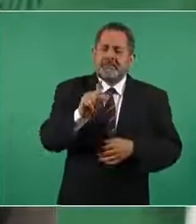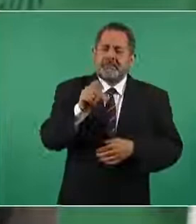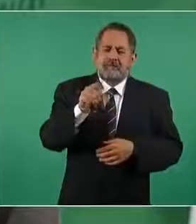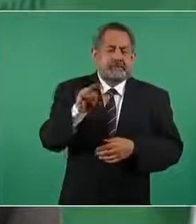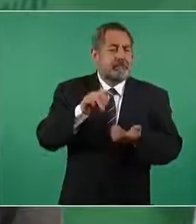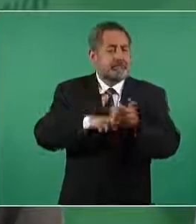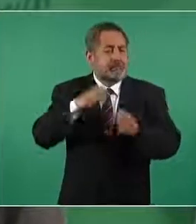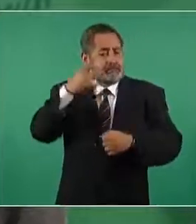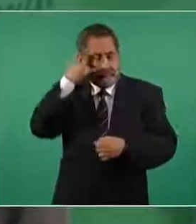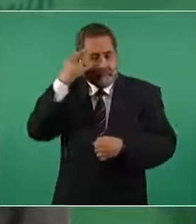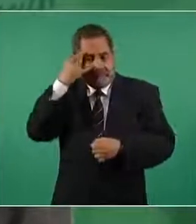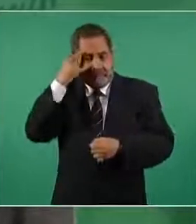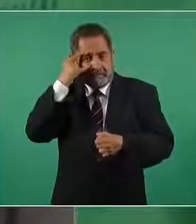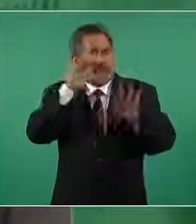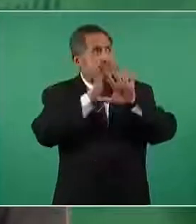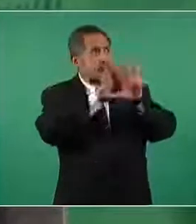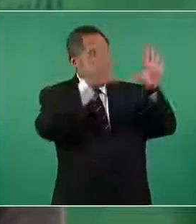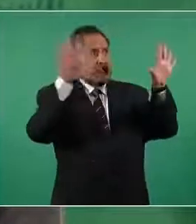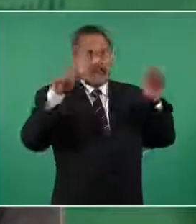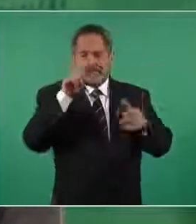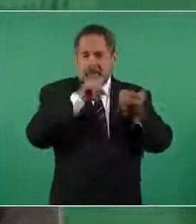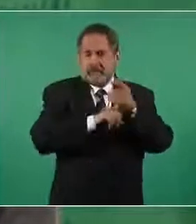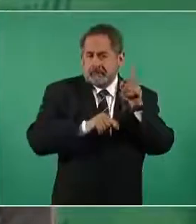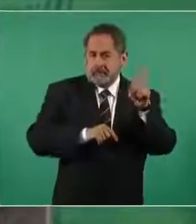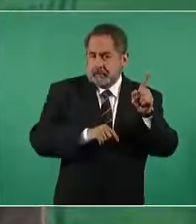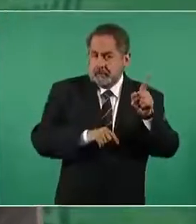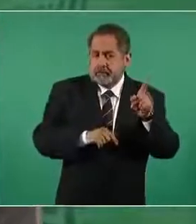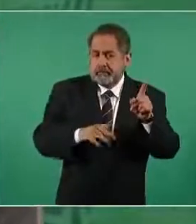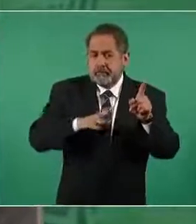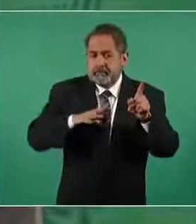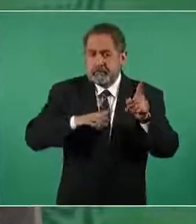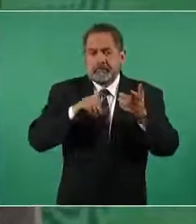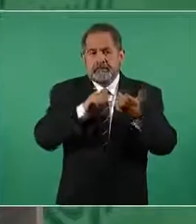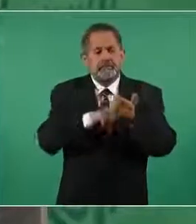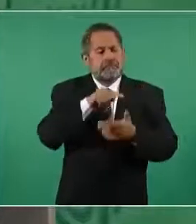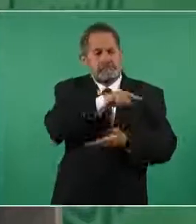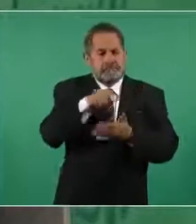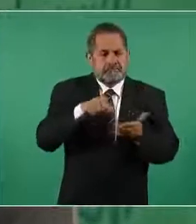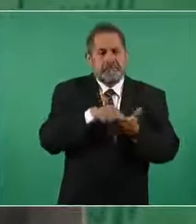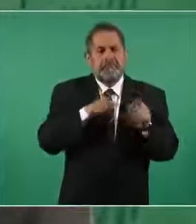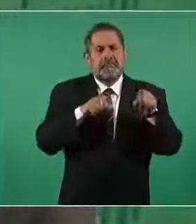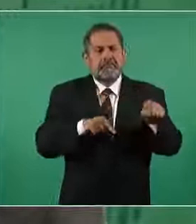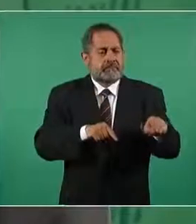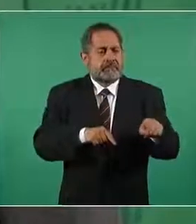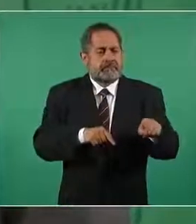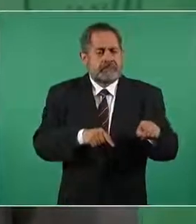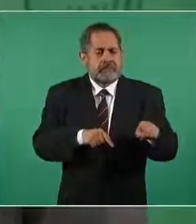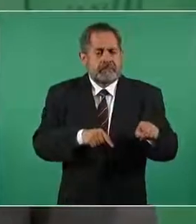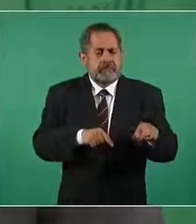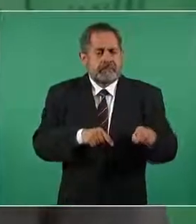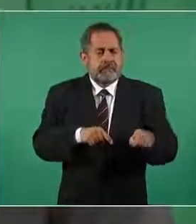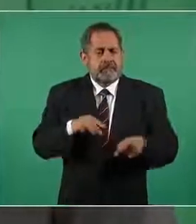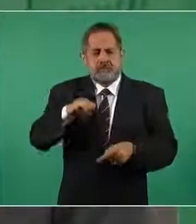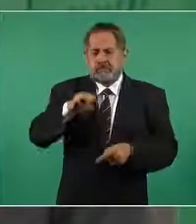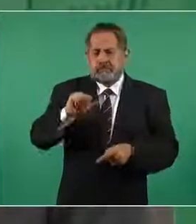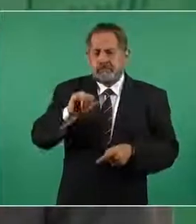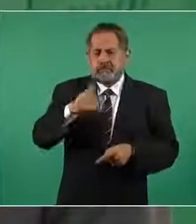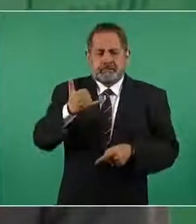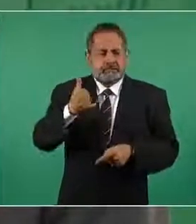Campeche en el corazón de la zona maya